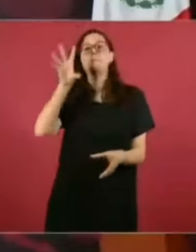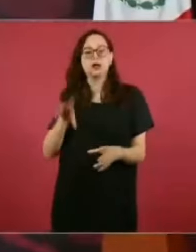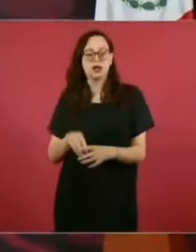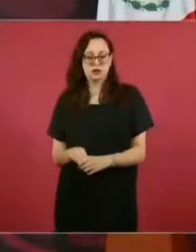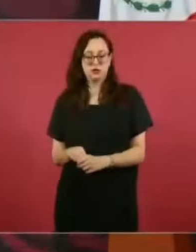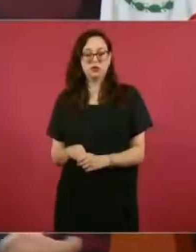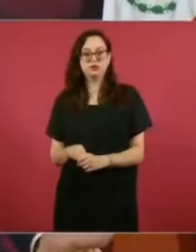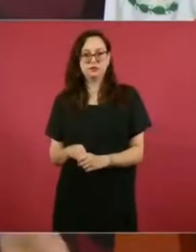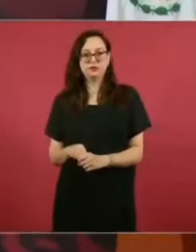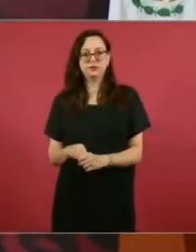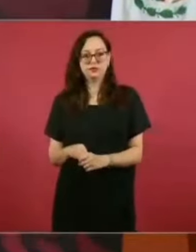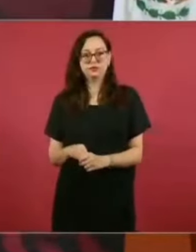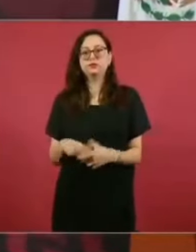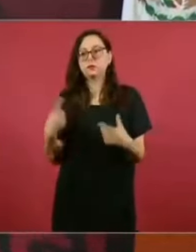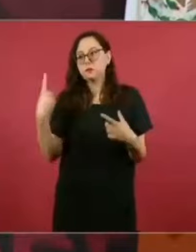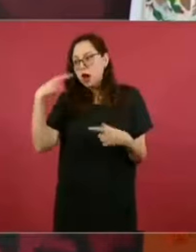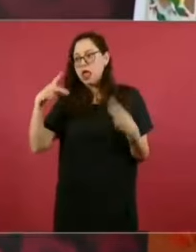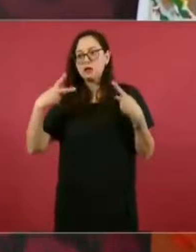y se puedan